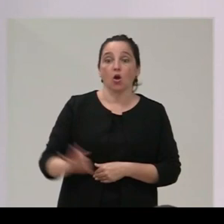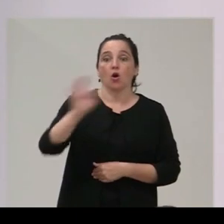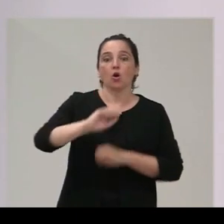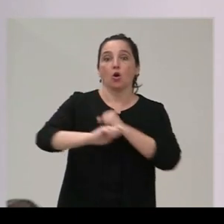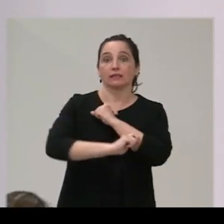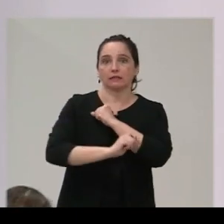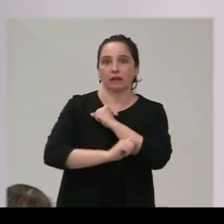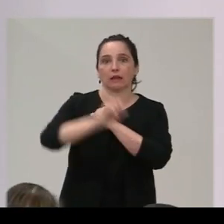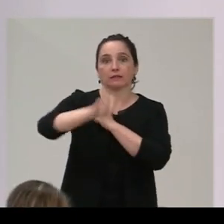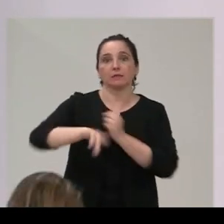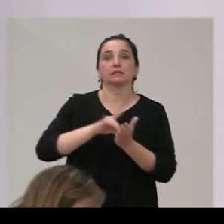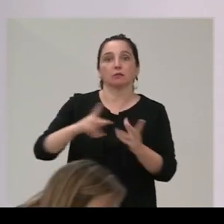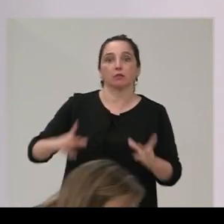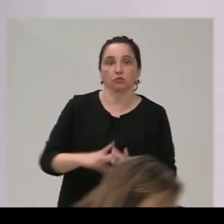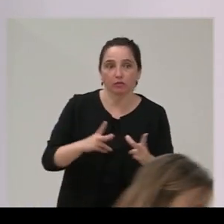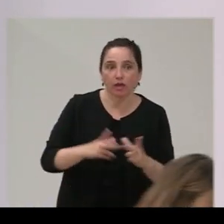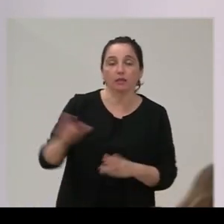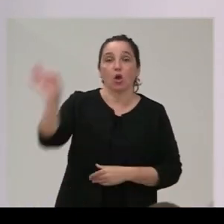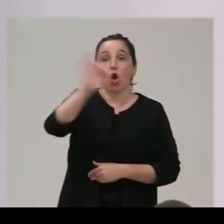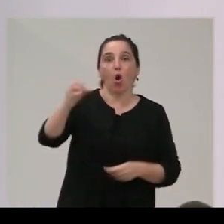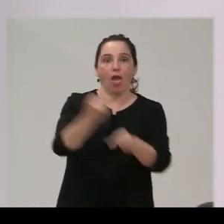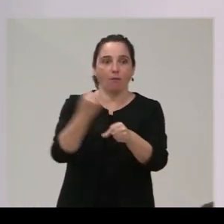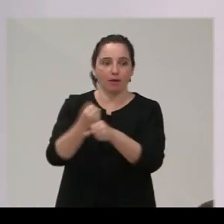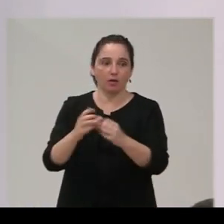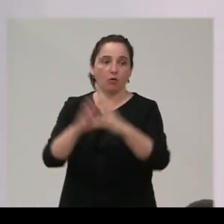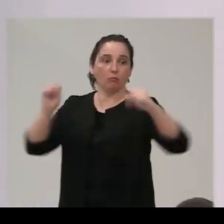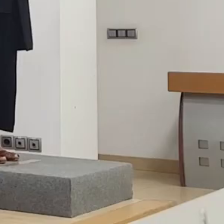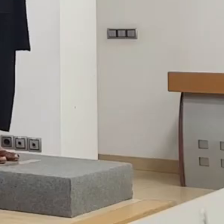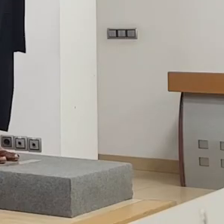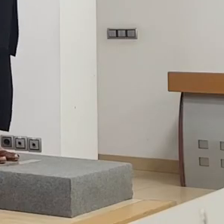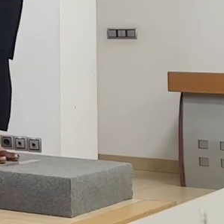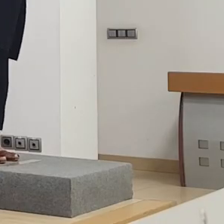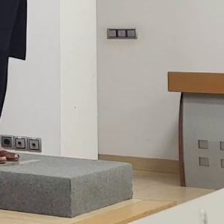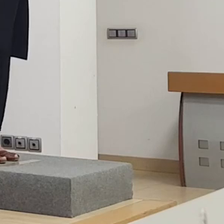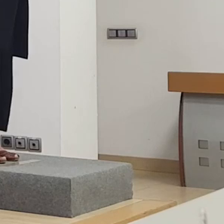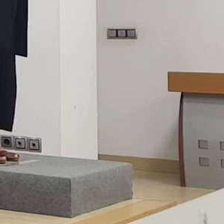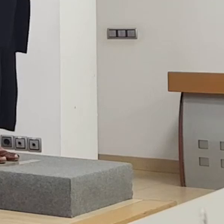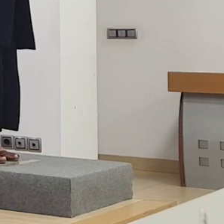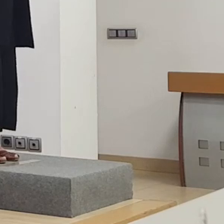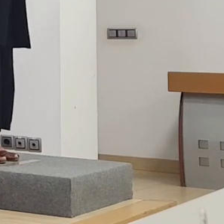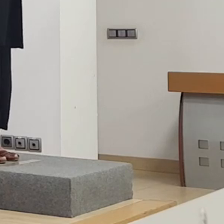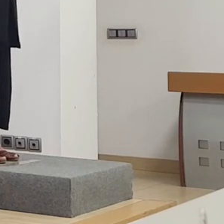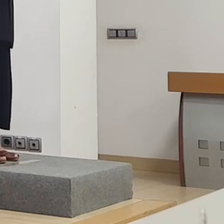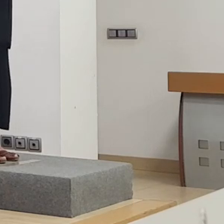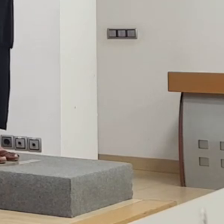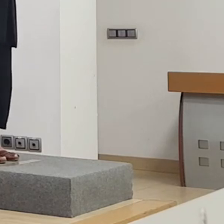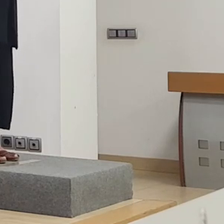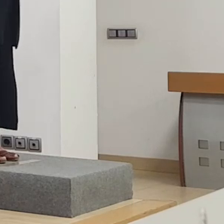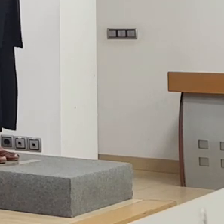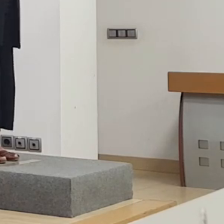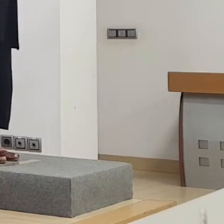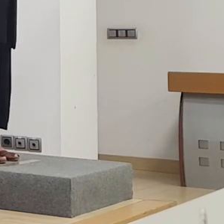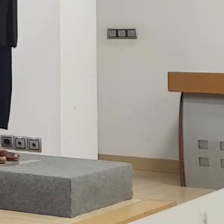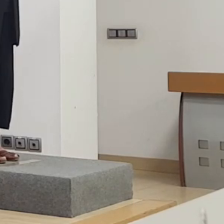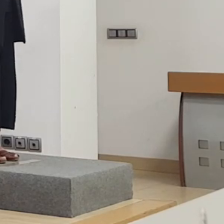estratégicas como son servicios sociales o empleo o vivienda en áreas o en proyectos